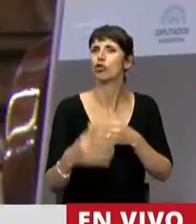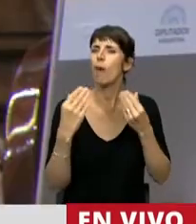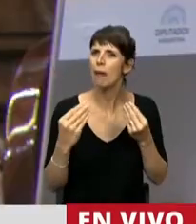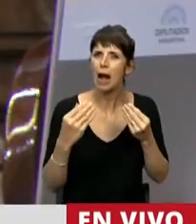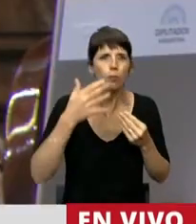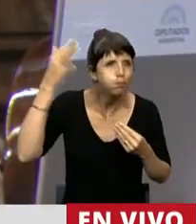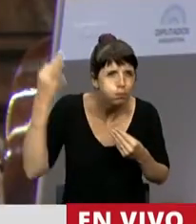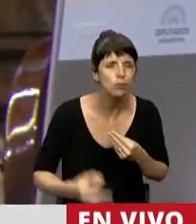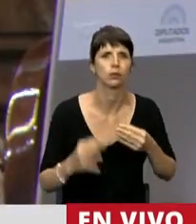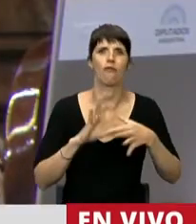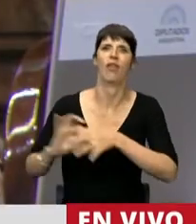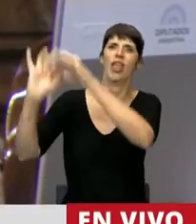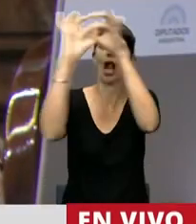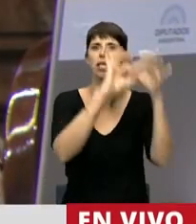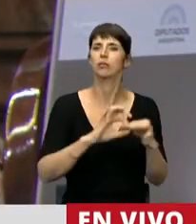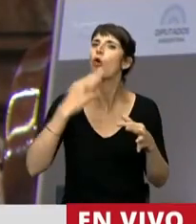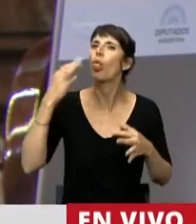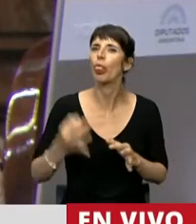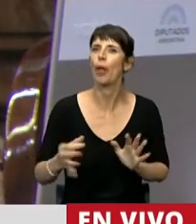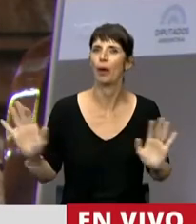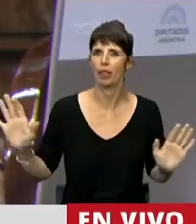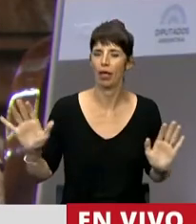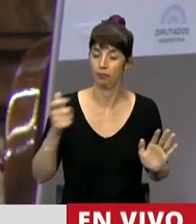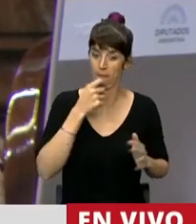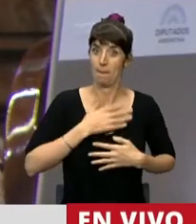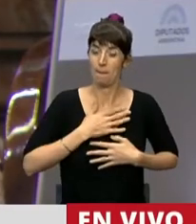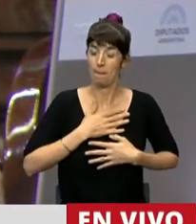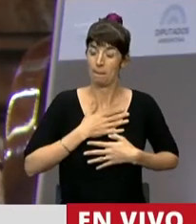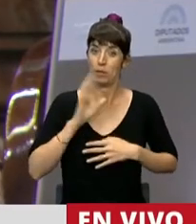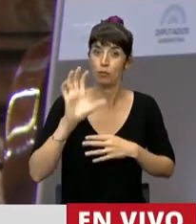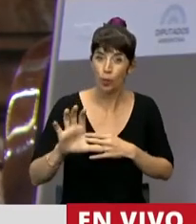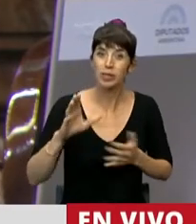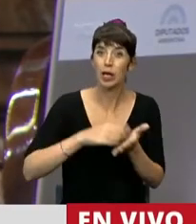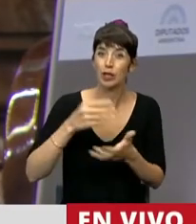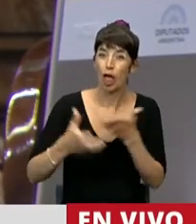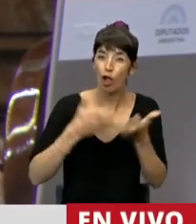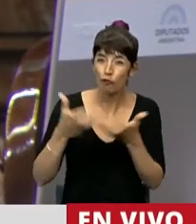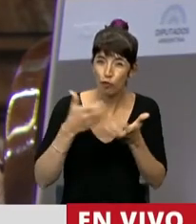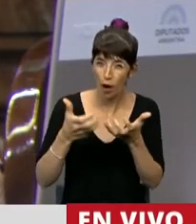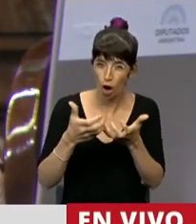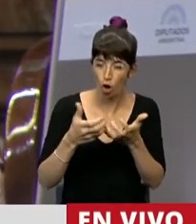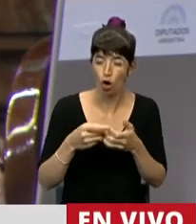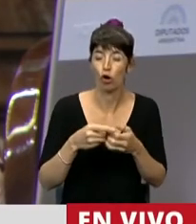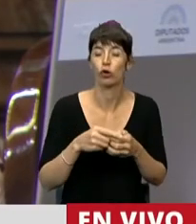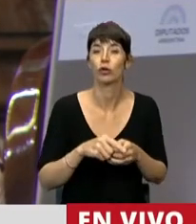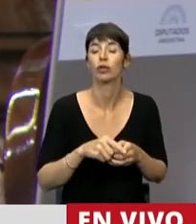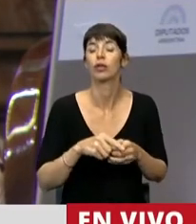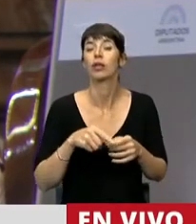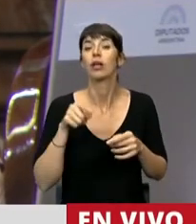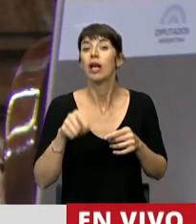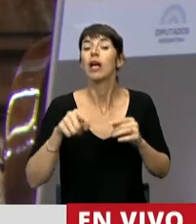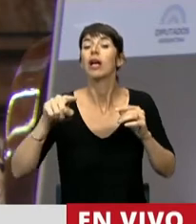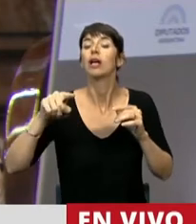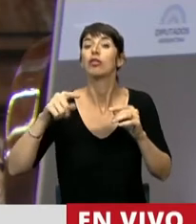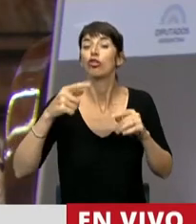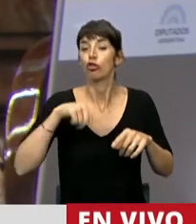federalismo real. En el caso de mi provincia, de Tierra del Fuego, Antártida, Islas del Atlántico Sur, la ciudad elegida